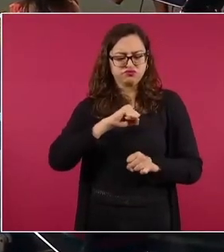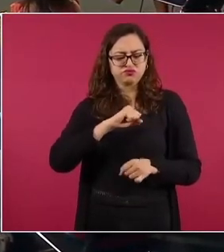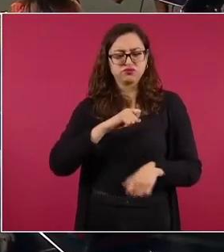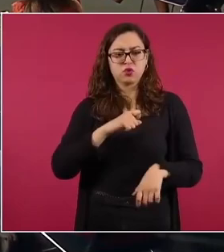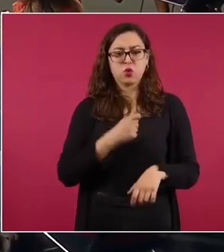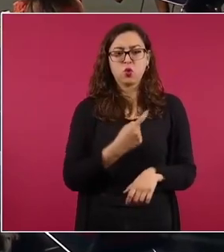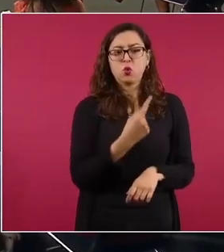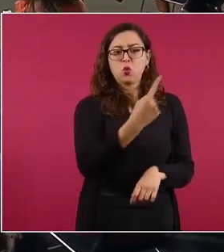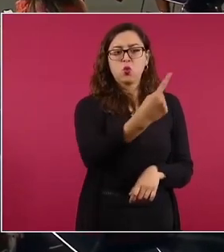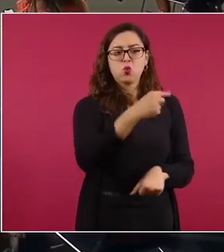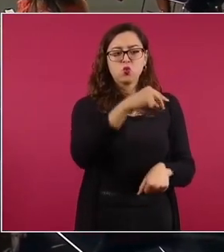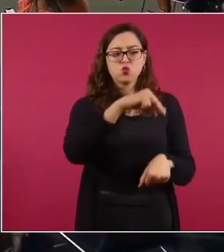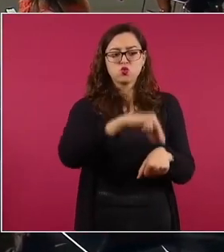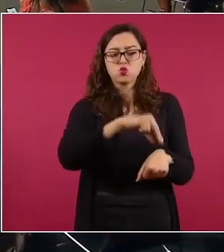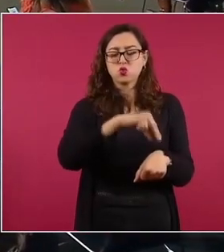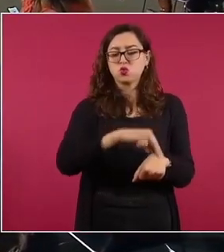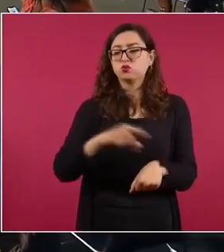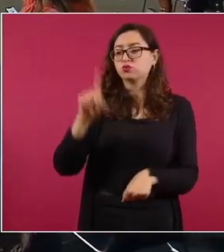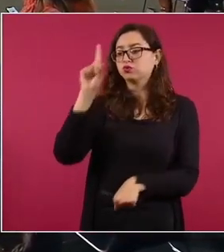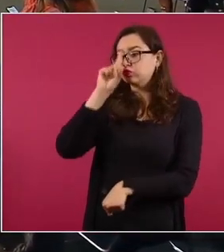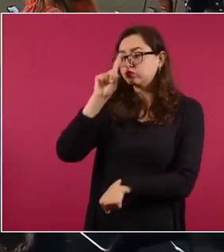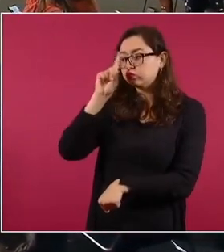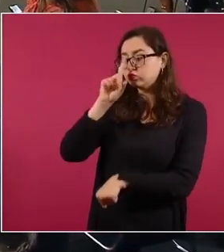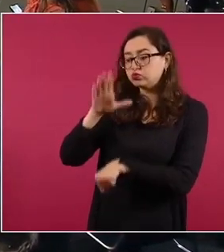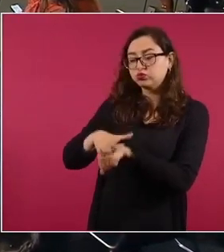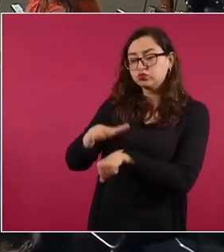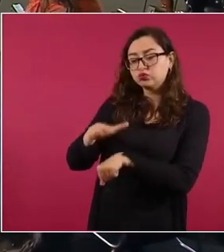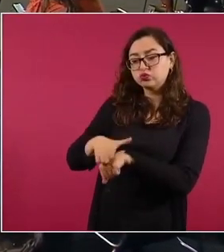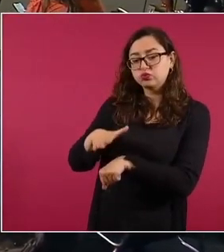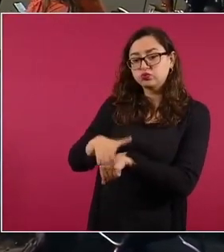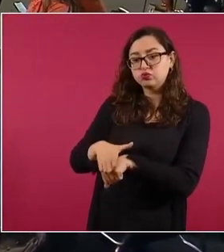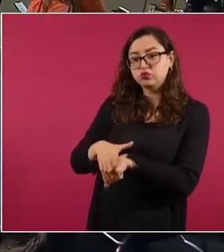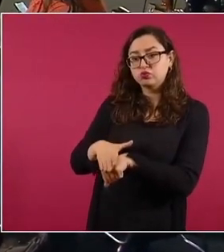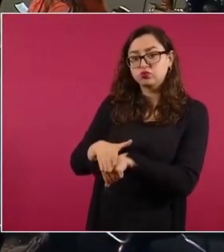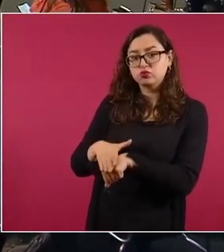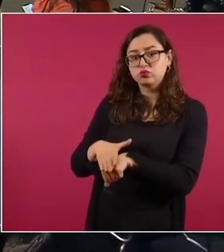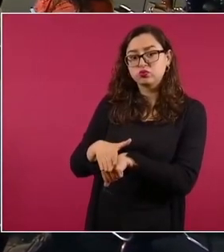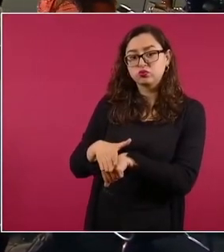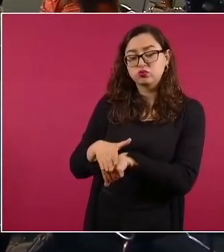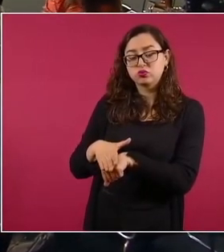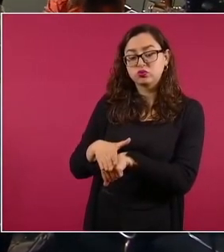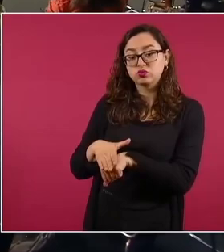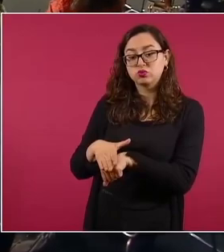recomendó que me